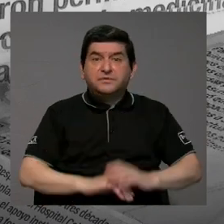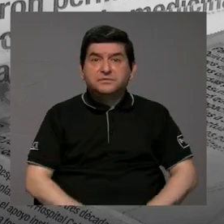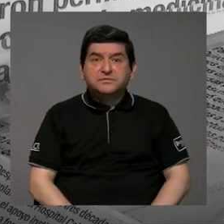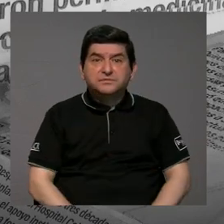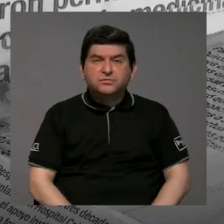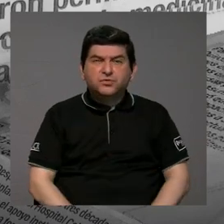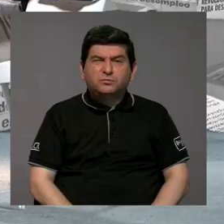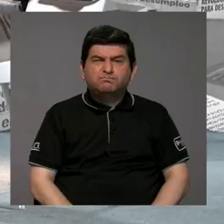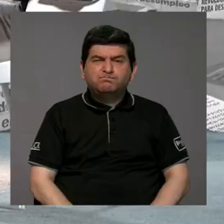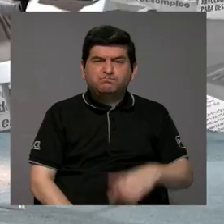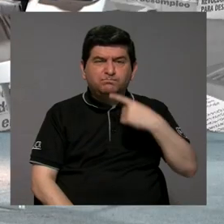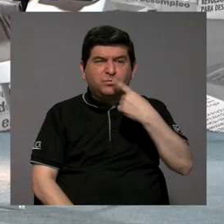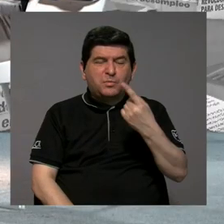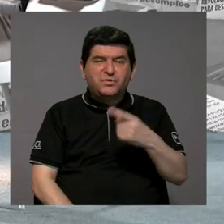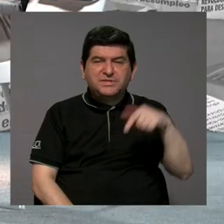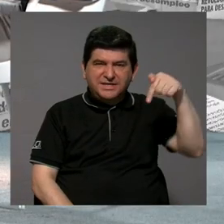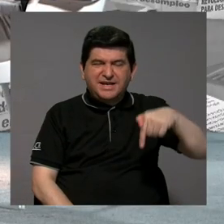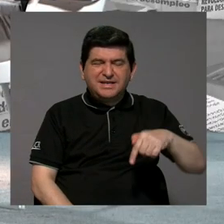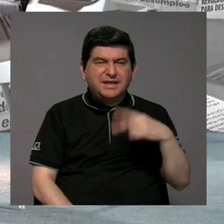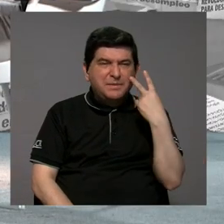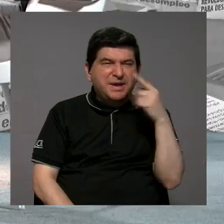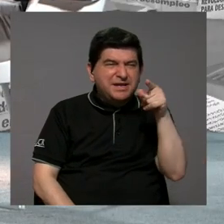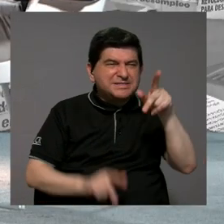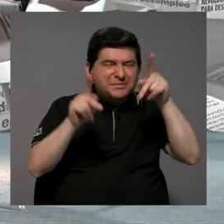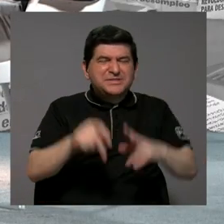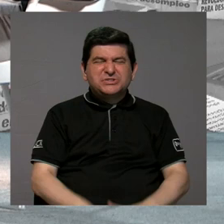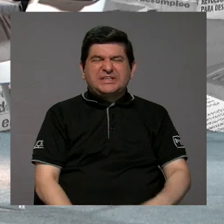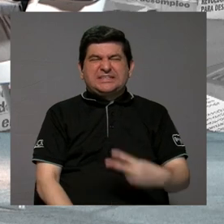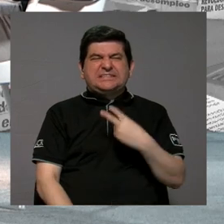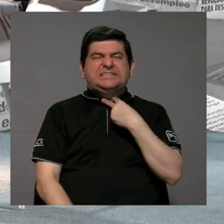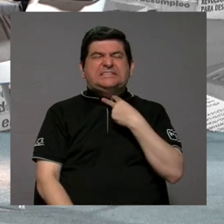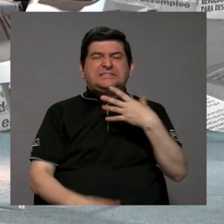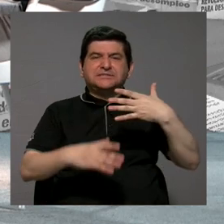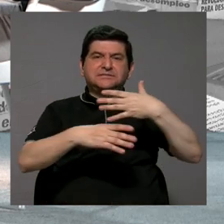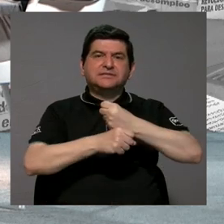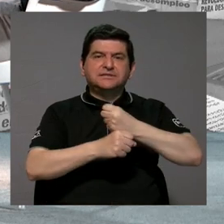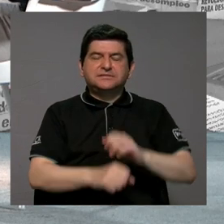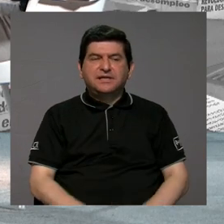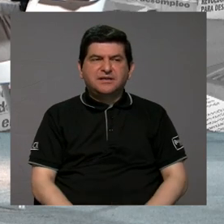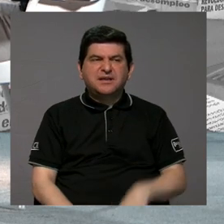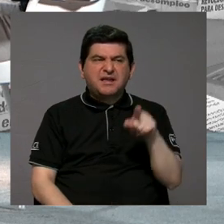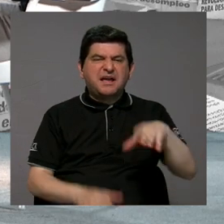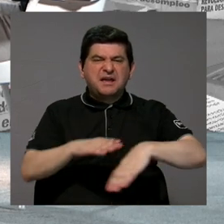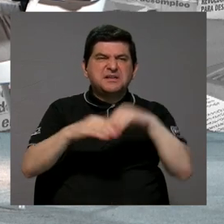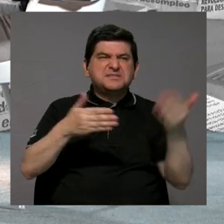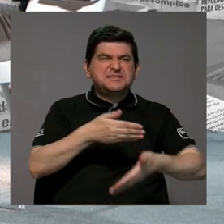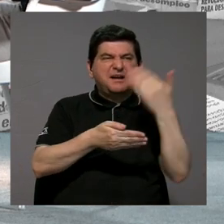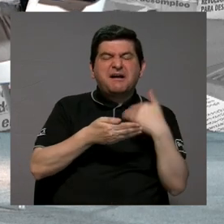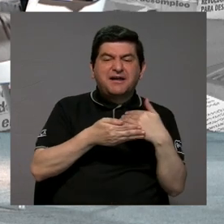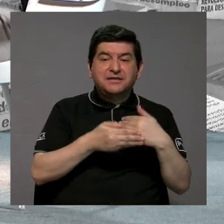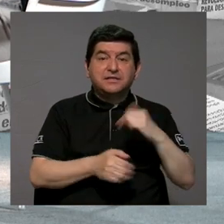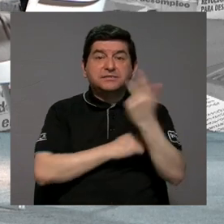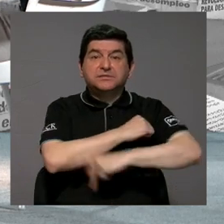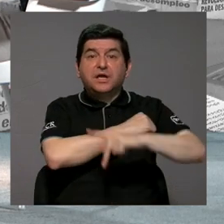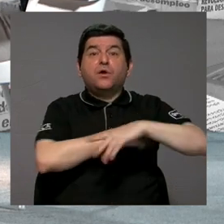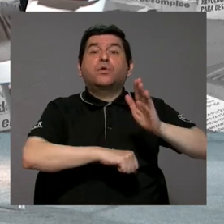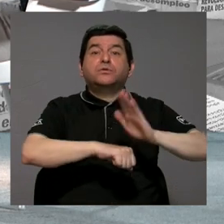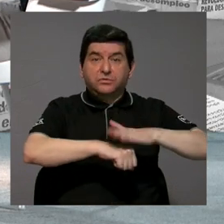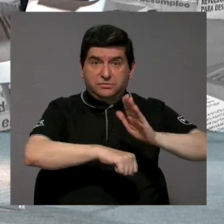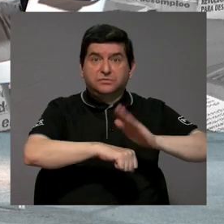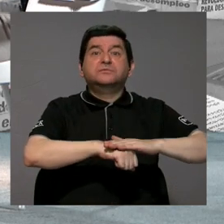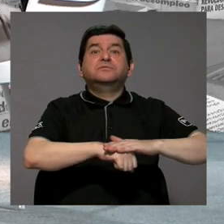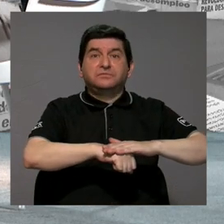como decimos las y los ticos, se jala una gran torta y queremos sacarlo antes de tiempo? Bueno, otros países